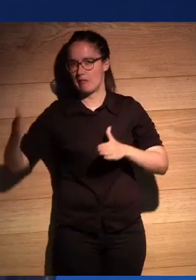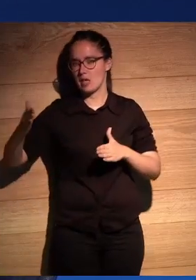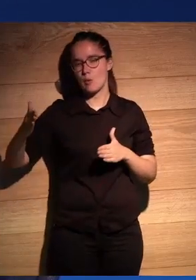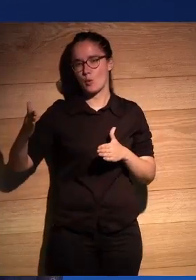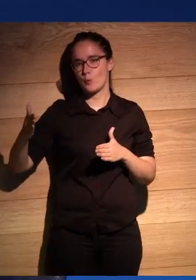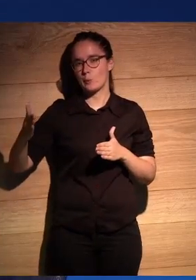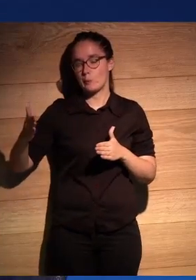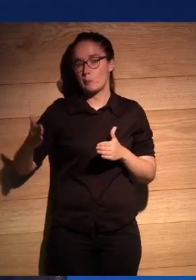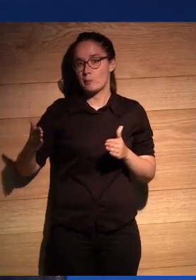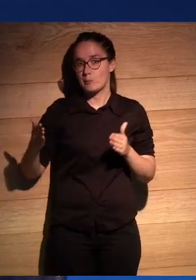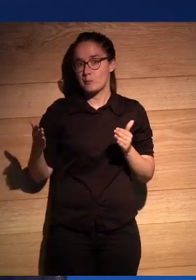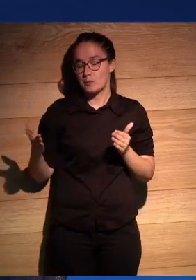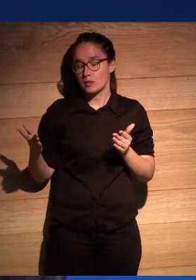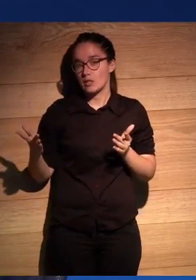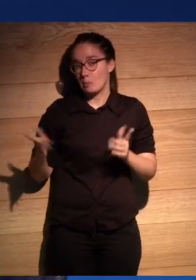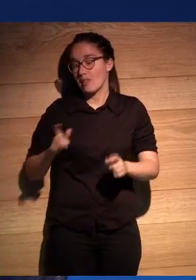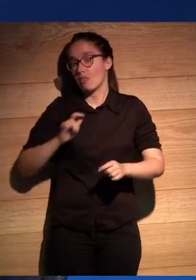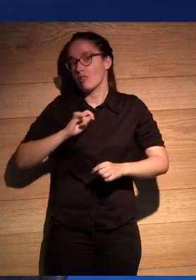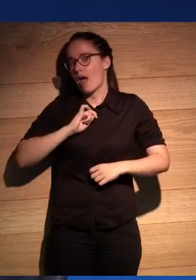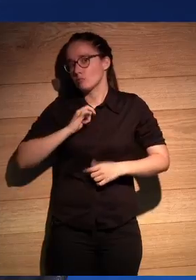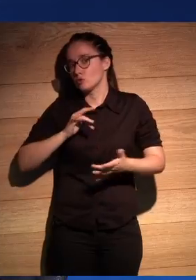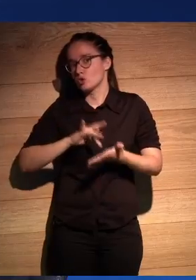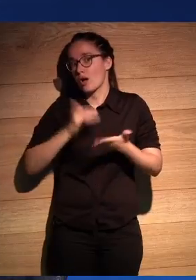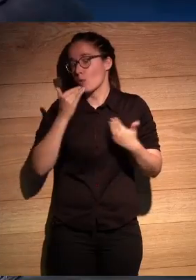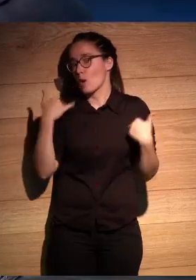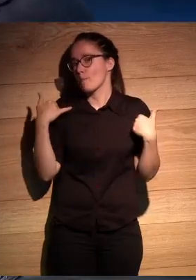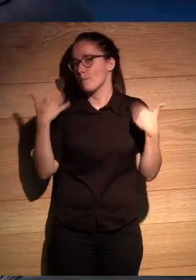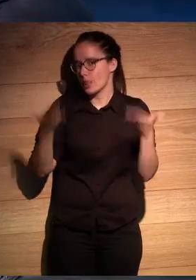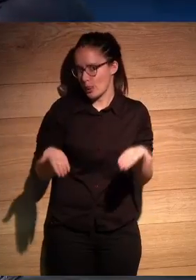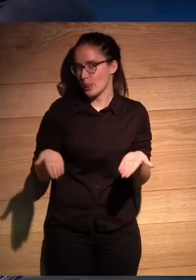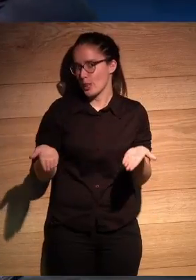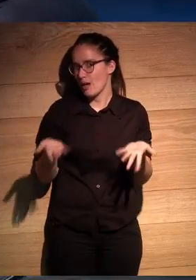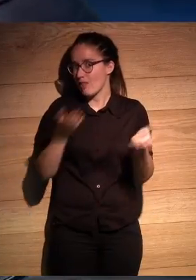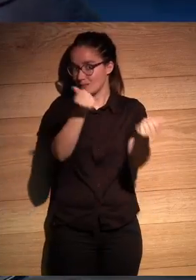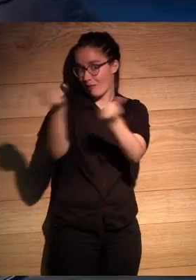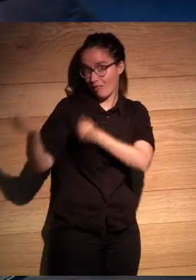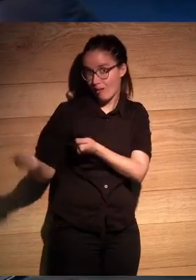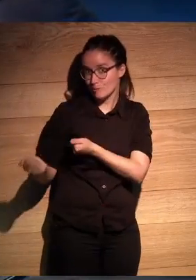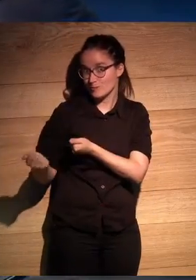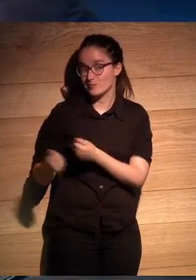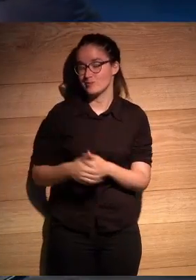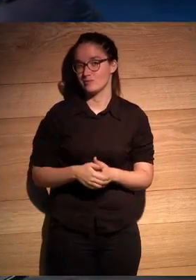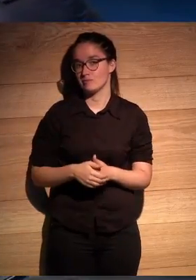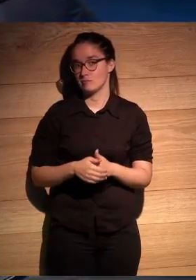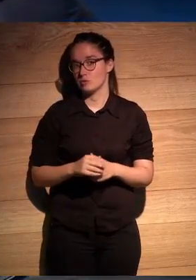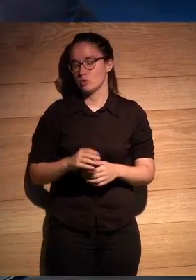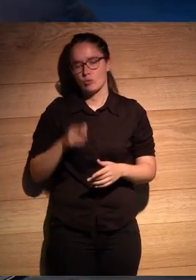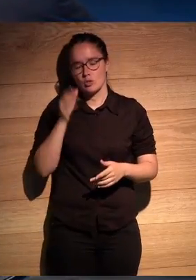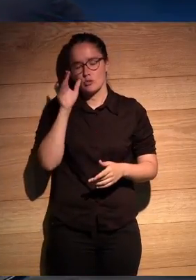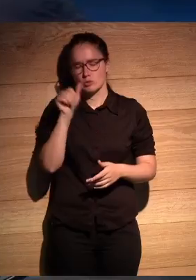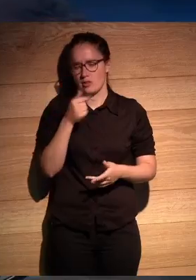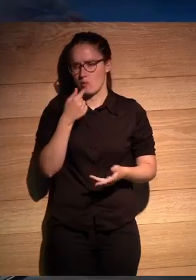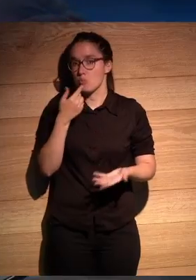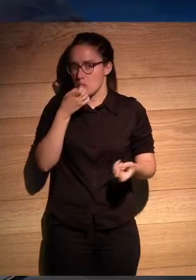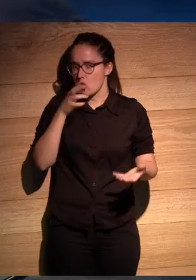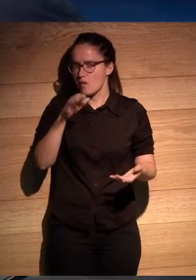había sido dado vivir como como regalo de despedida ¿no? Entonces yo escuchaba eso y decía bueno